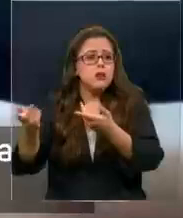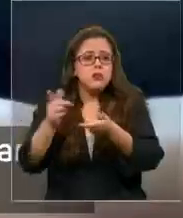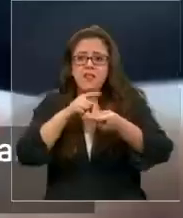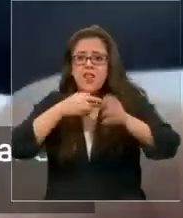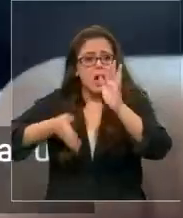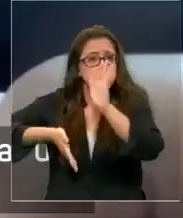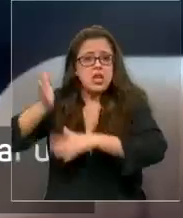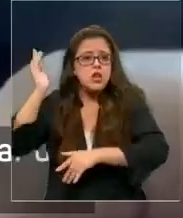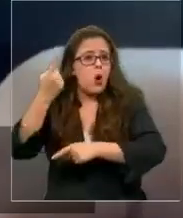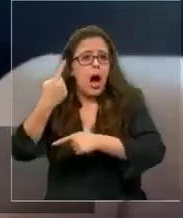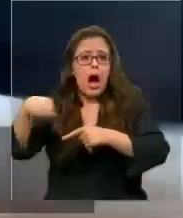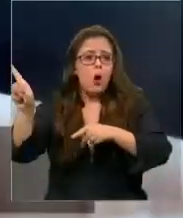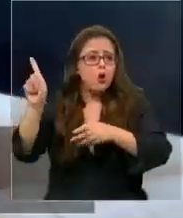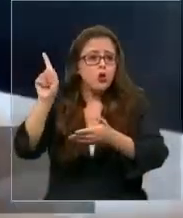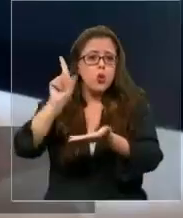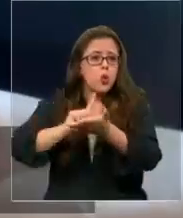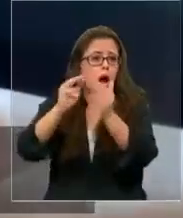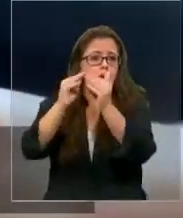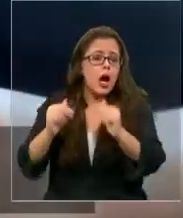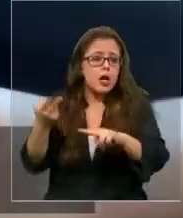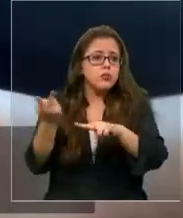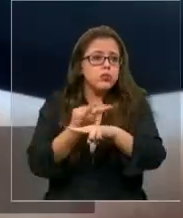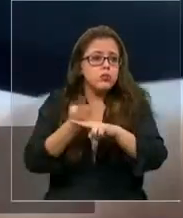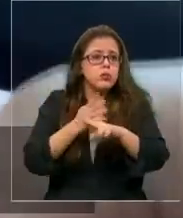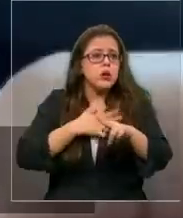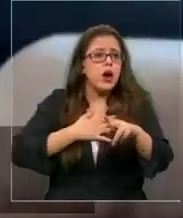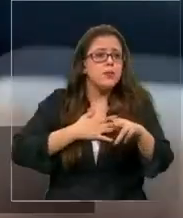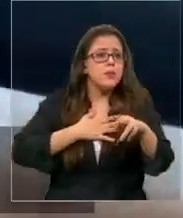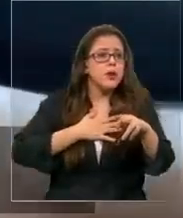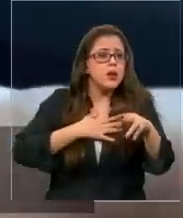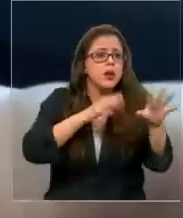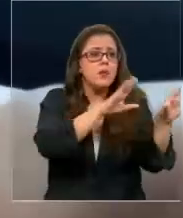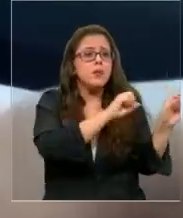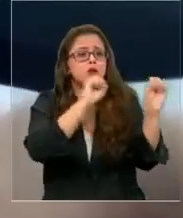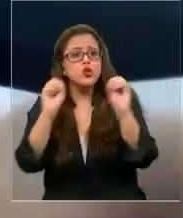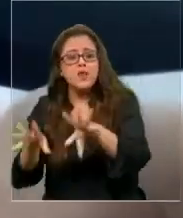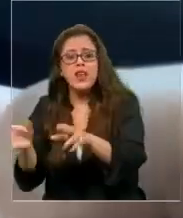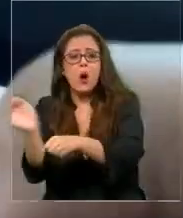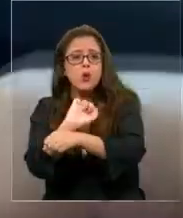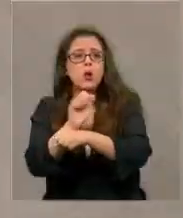poco, se había ido a arrendar una casa. Me suben a un vehículo y los dirijo hacia su casa.